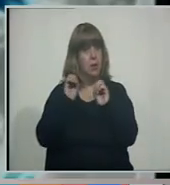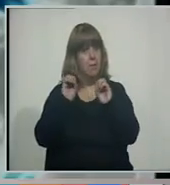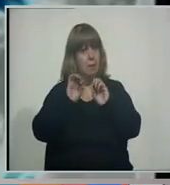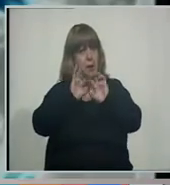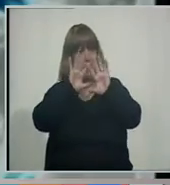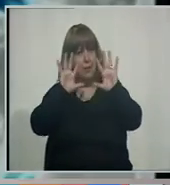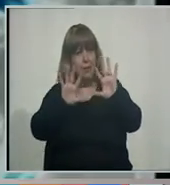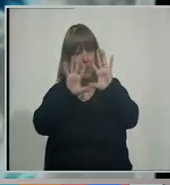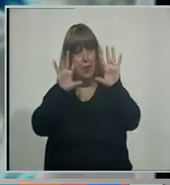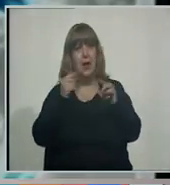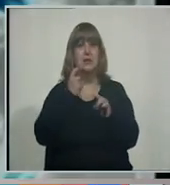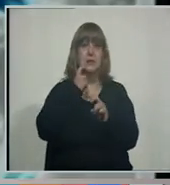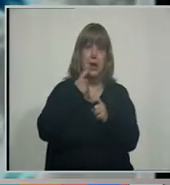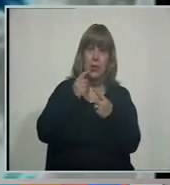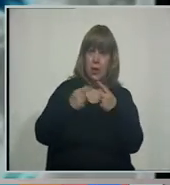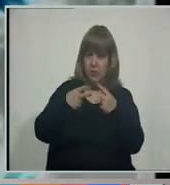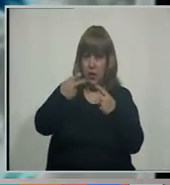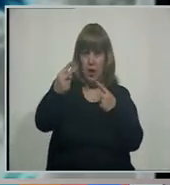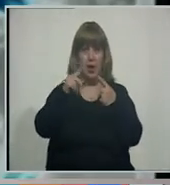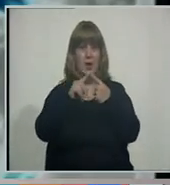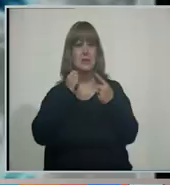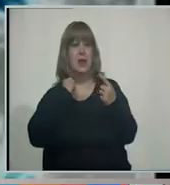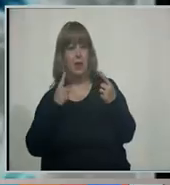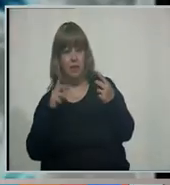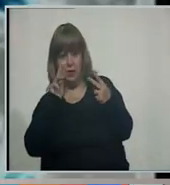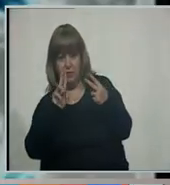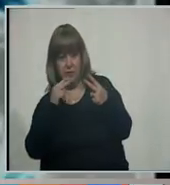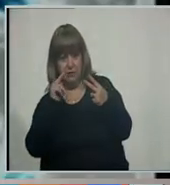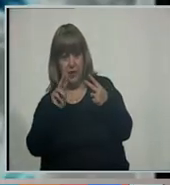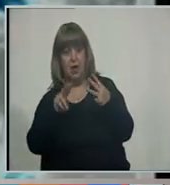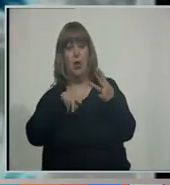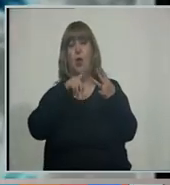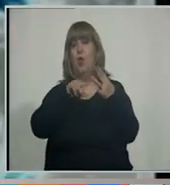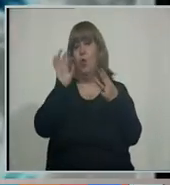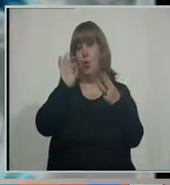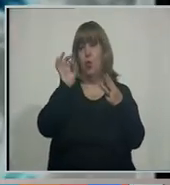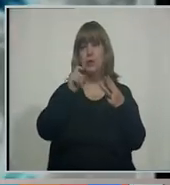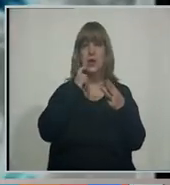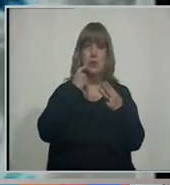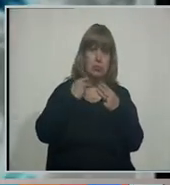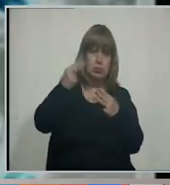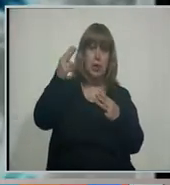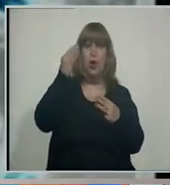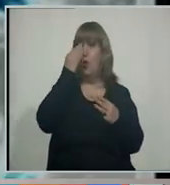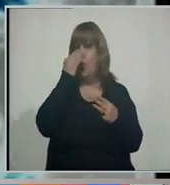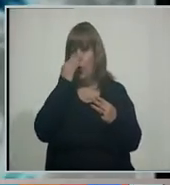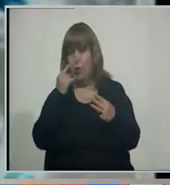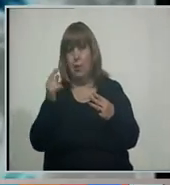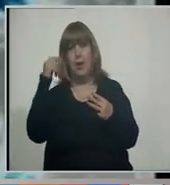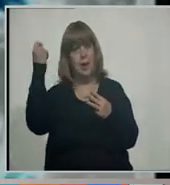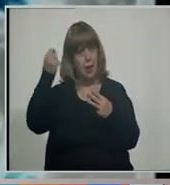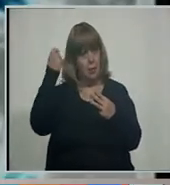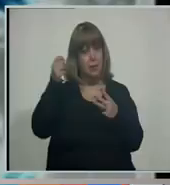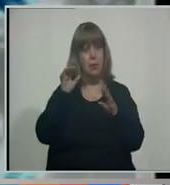Aquellos que van para la provincia de San Luis, aquellos que van para el lado de San Rafael, aquellos que pasan la provincia de San Luis y van para el lado de Córdoba o La Pampa,